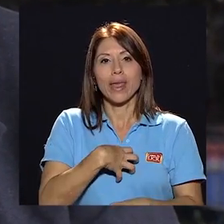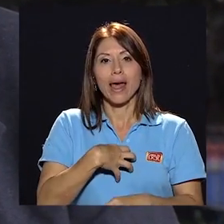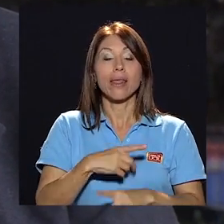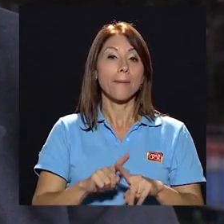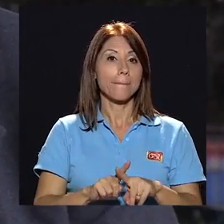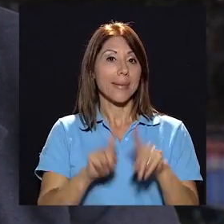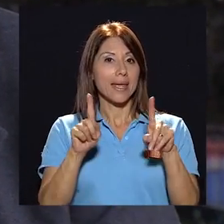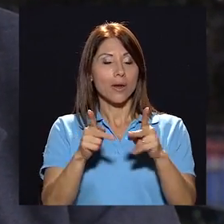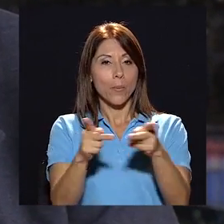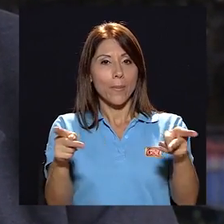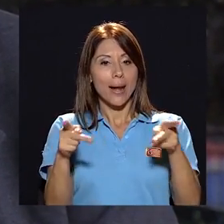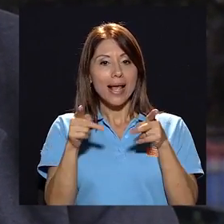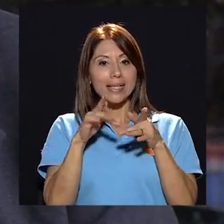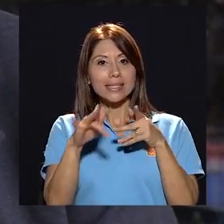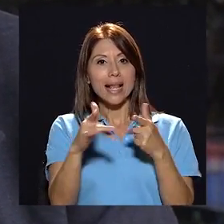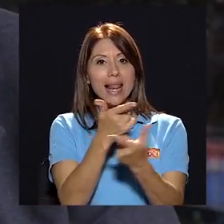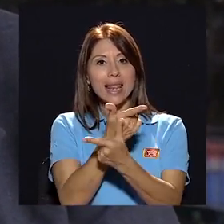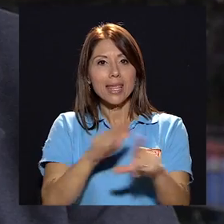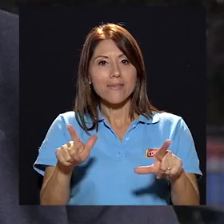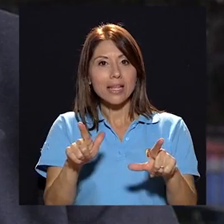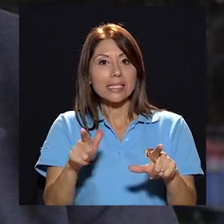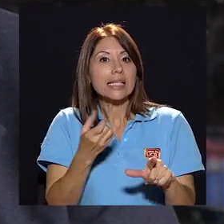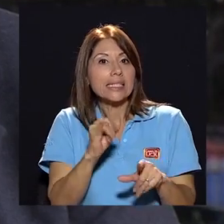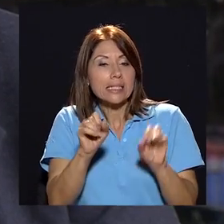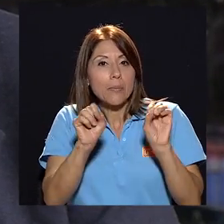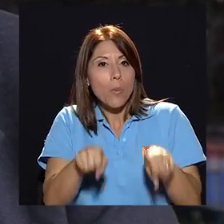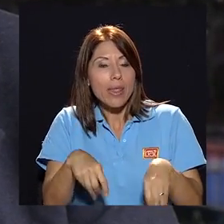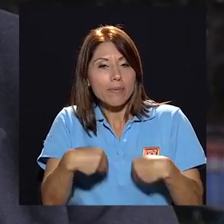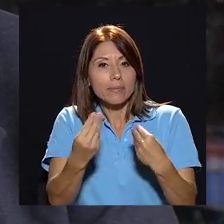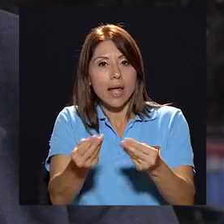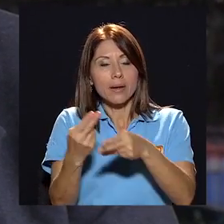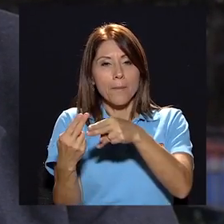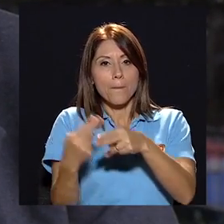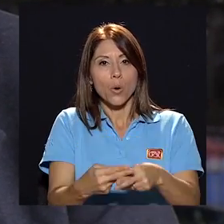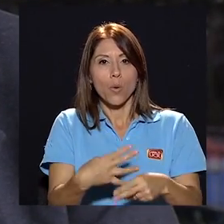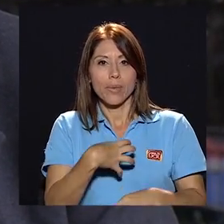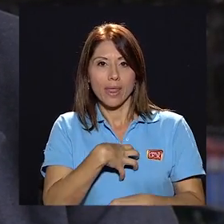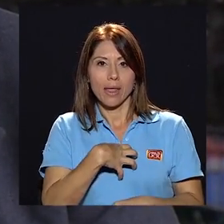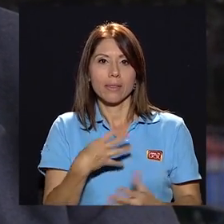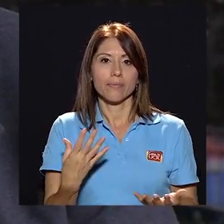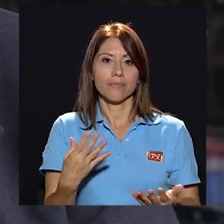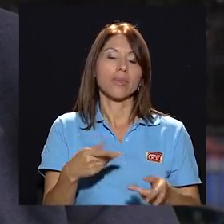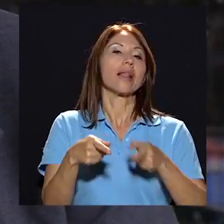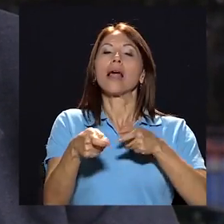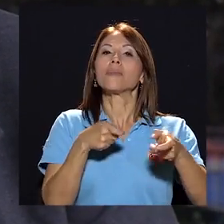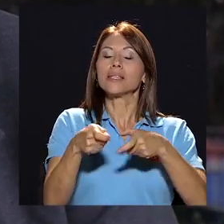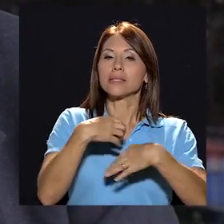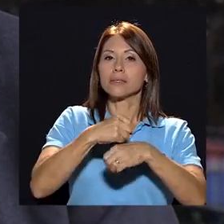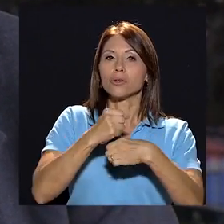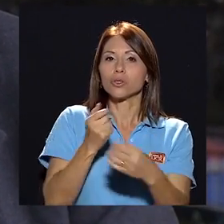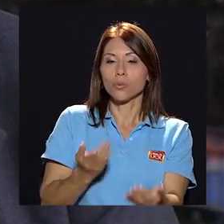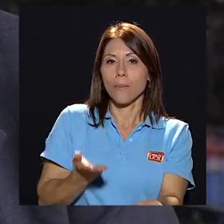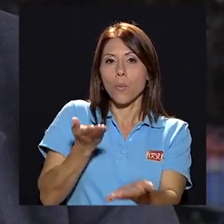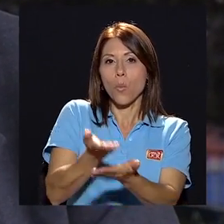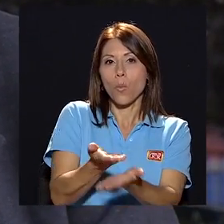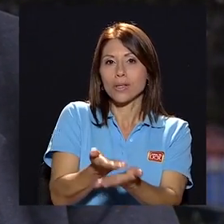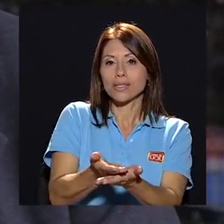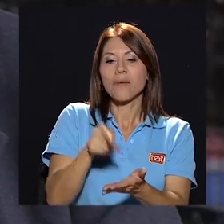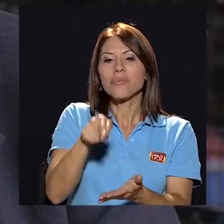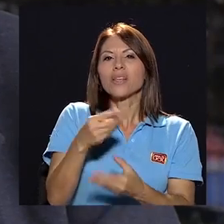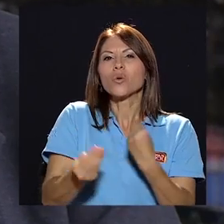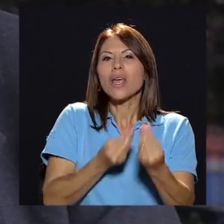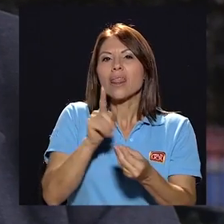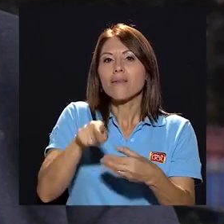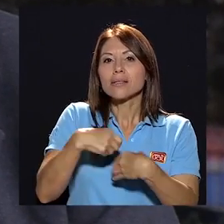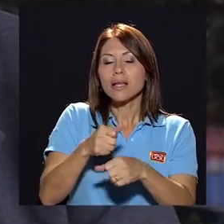Pero las plazas libres, si es posible, otorgarlas en propiedad. La Administración hizo una propuesta